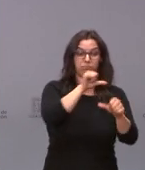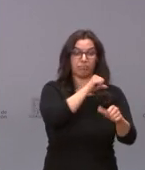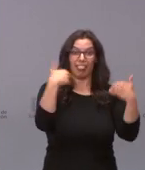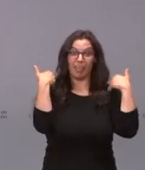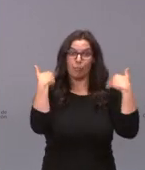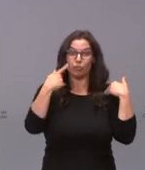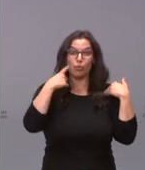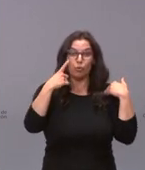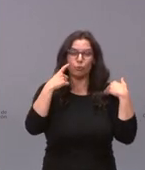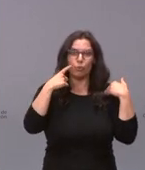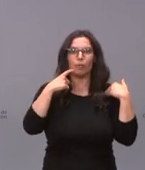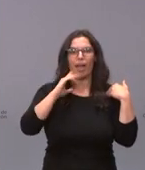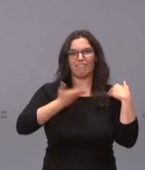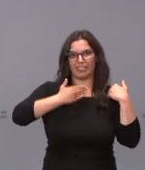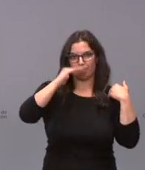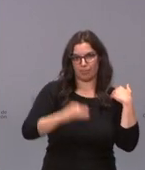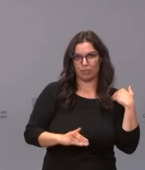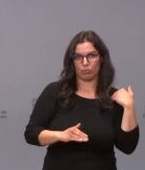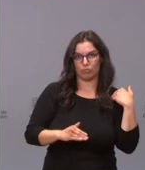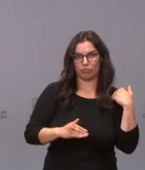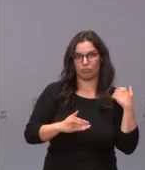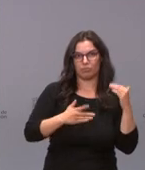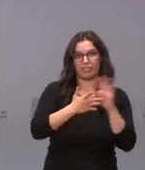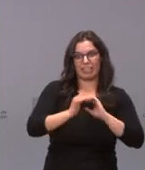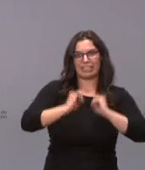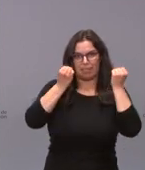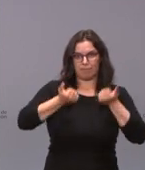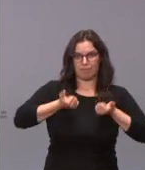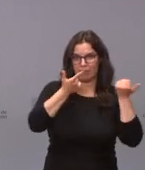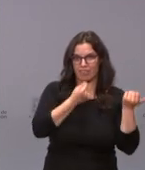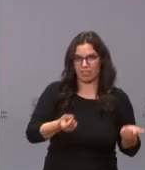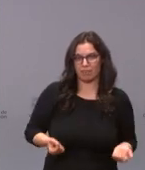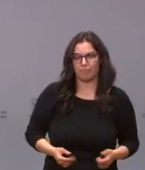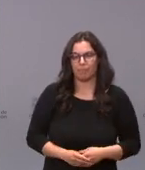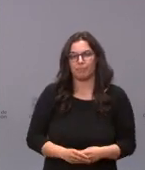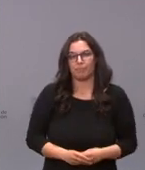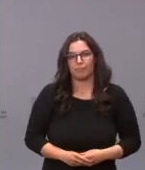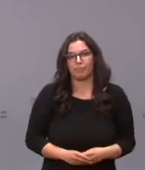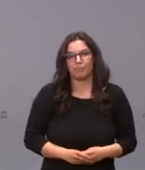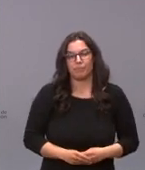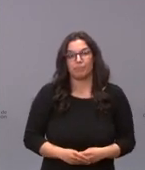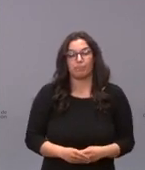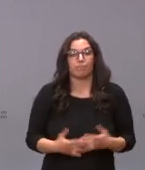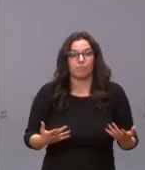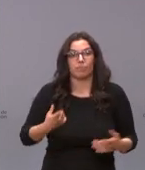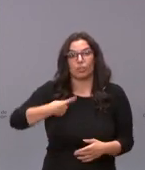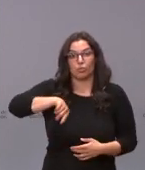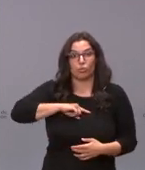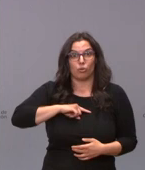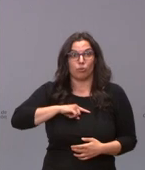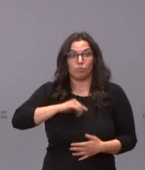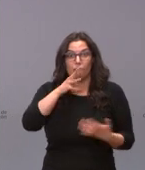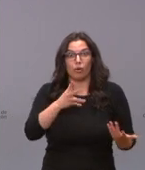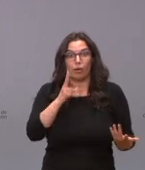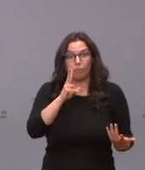van mejor los enfermos que hacen deporte que los que no lo hacen y el hecho es que nosotros no hemos visto en este momento